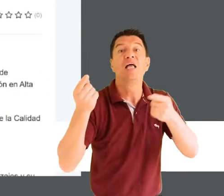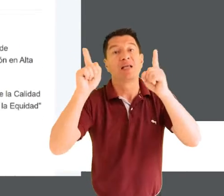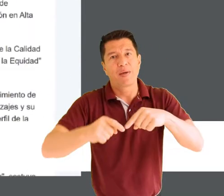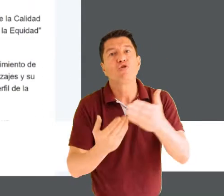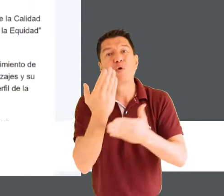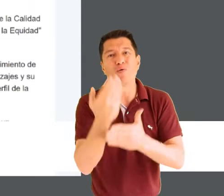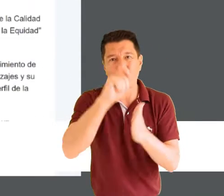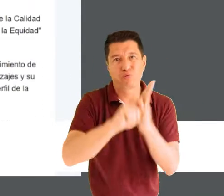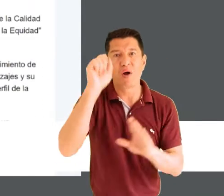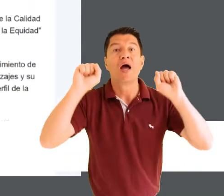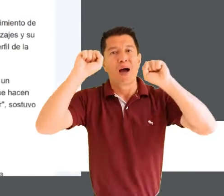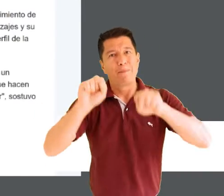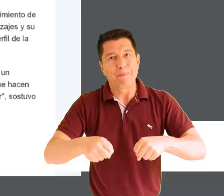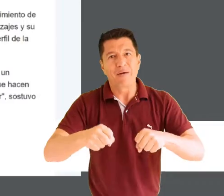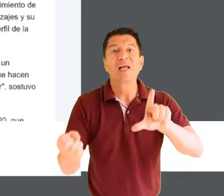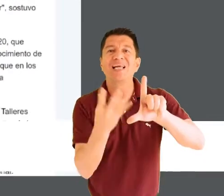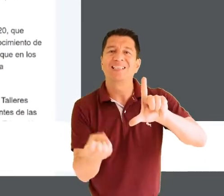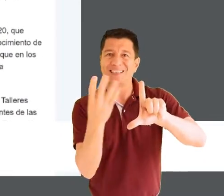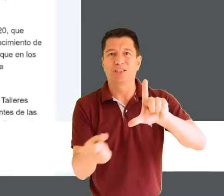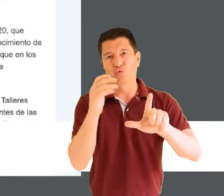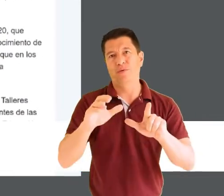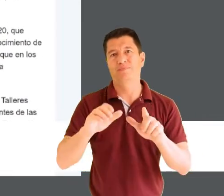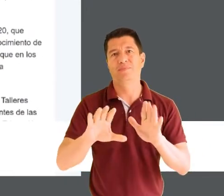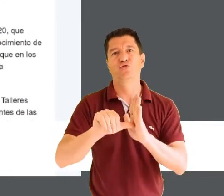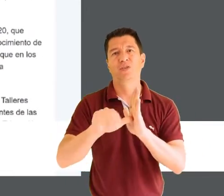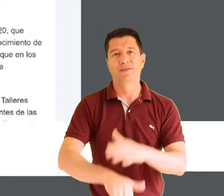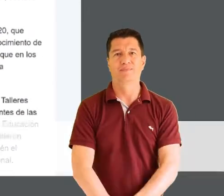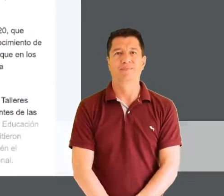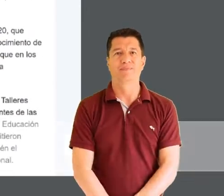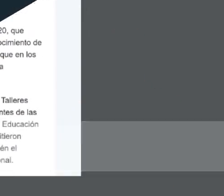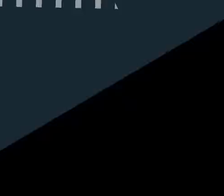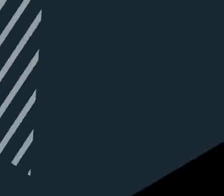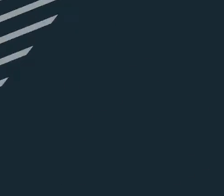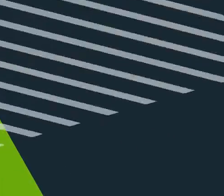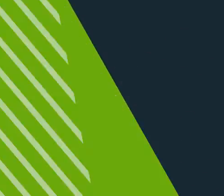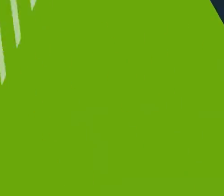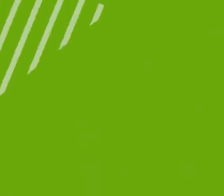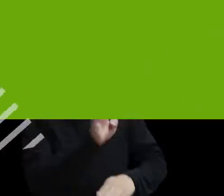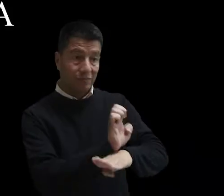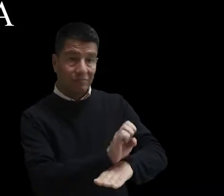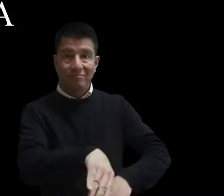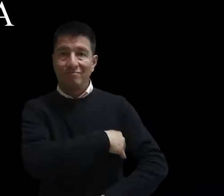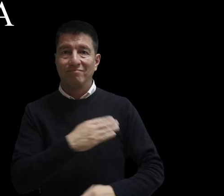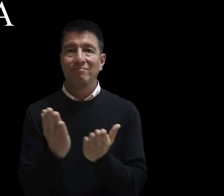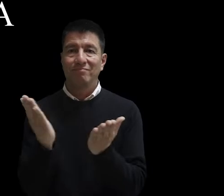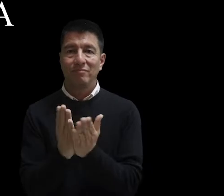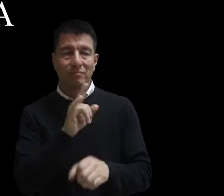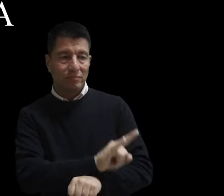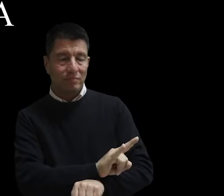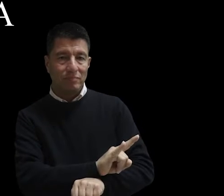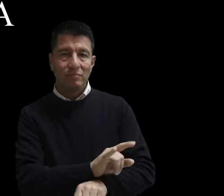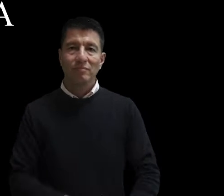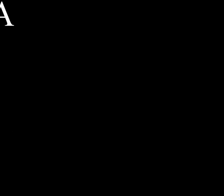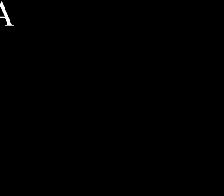Empresas Sede Facatativa y de la renovación de la acreditación de la Licenciatura en Ciencias Sociales. Institución sujeta a inspección